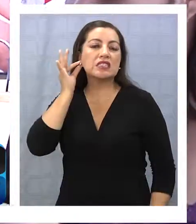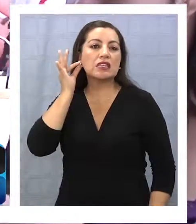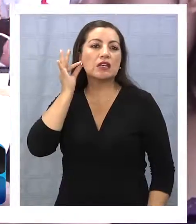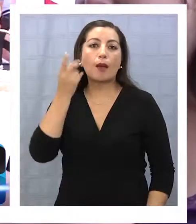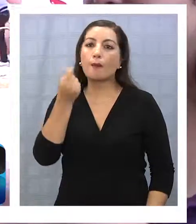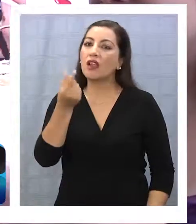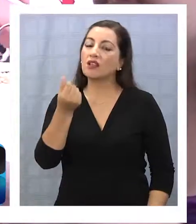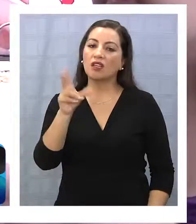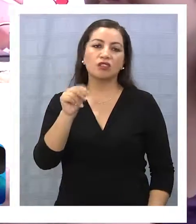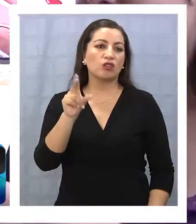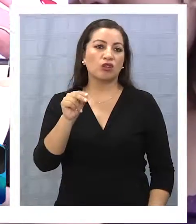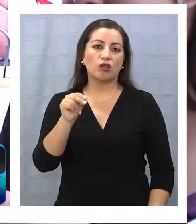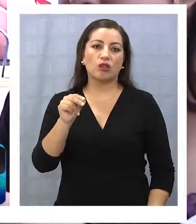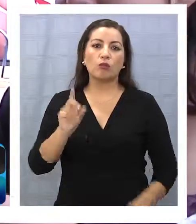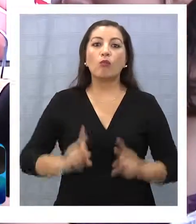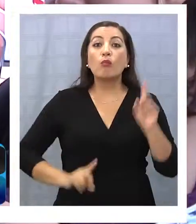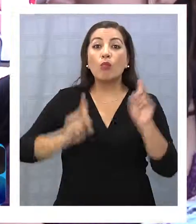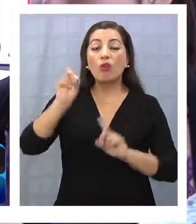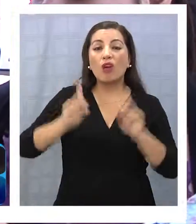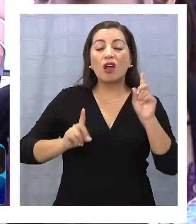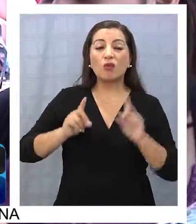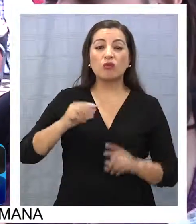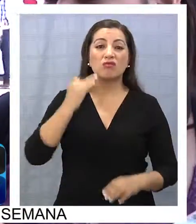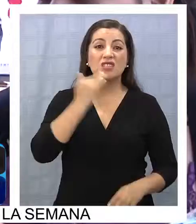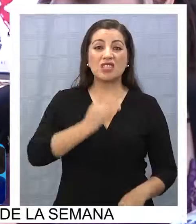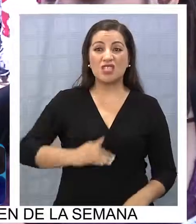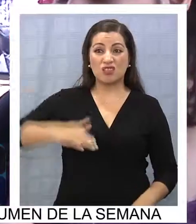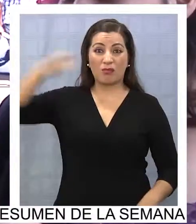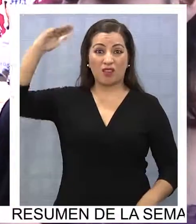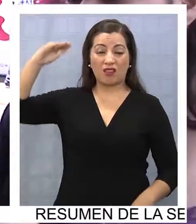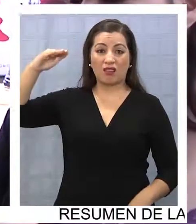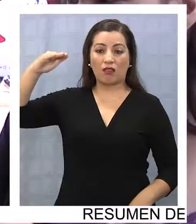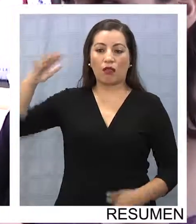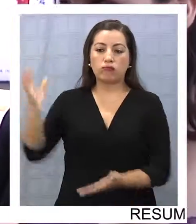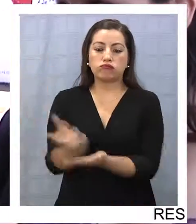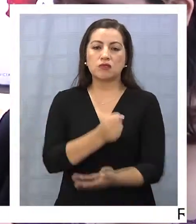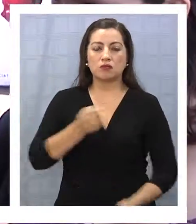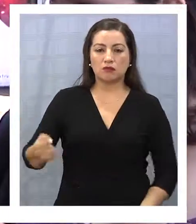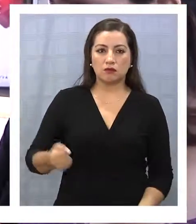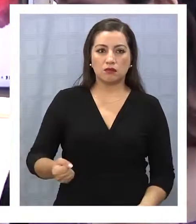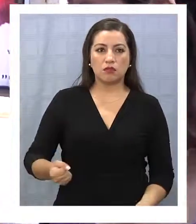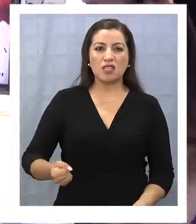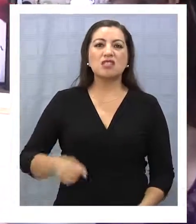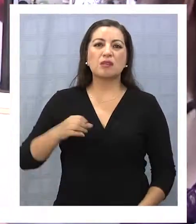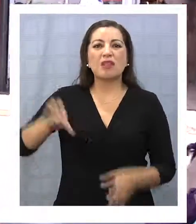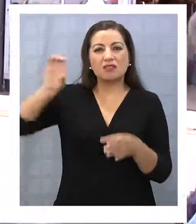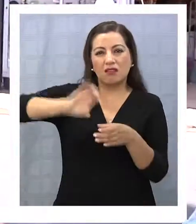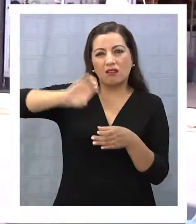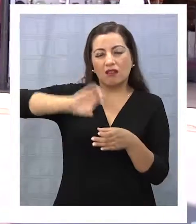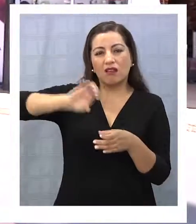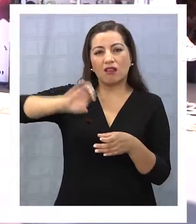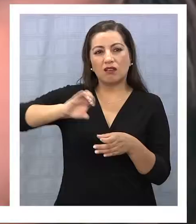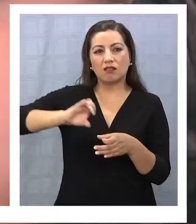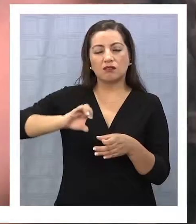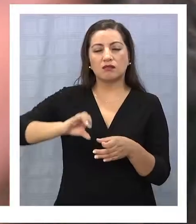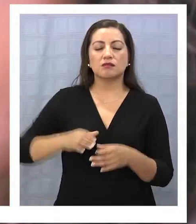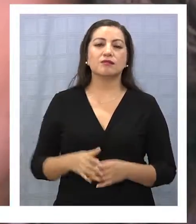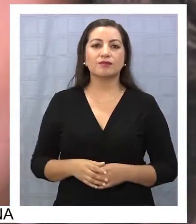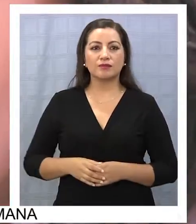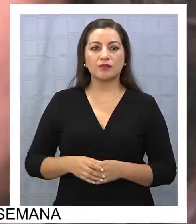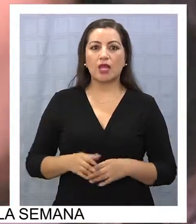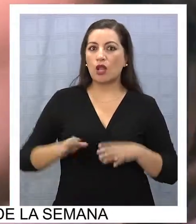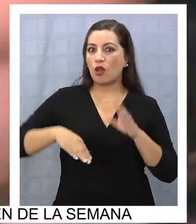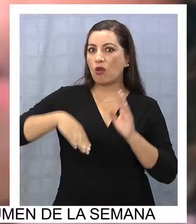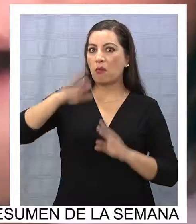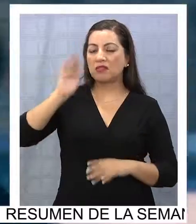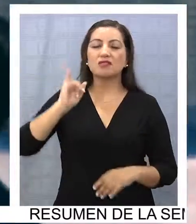plata porque los niños grandes la pueden pasar a llevar. Pero normalmente le llevo cereales, cosas así. Lo